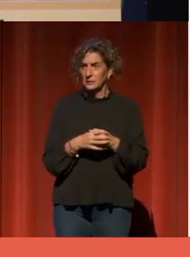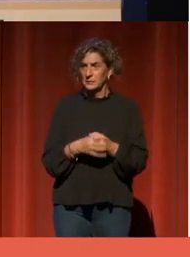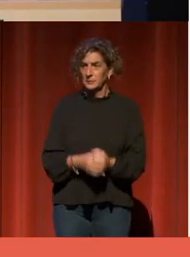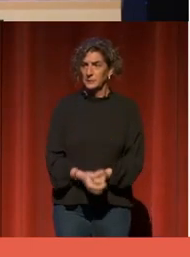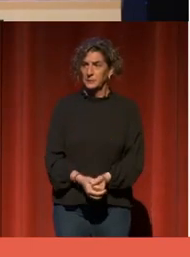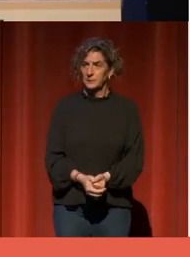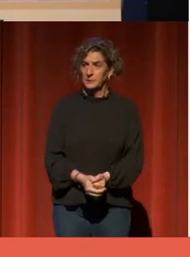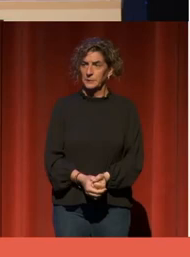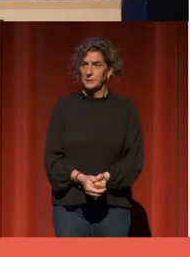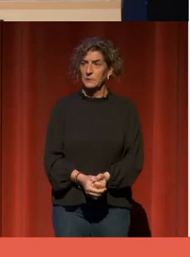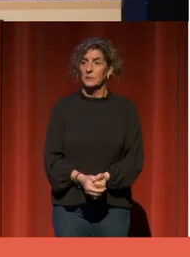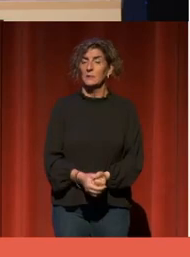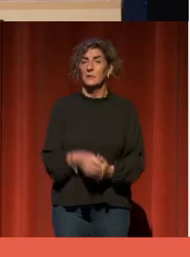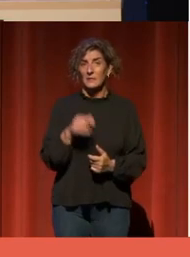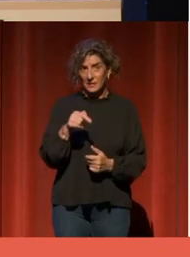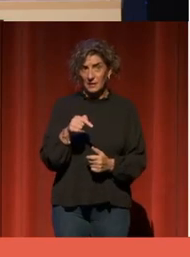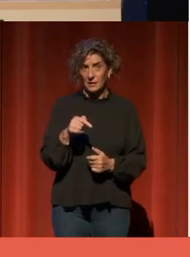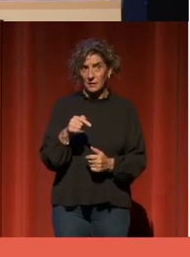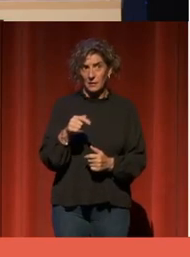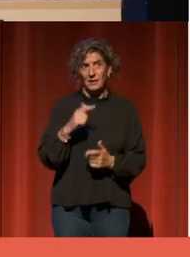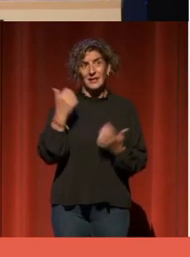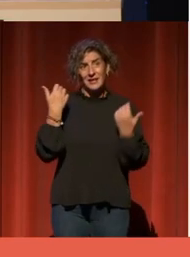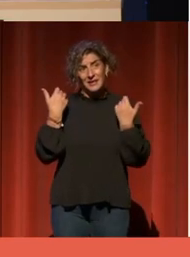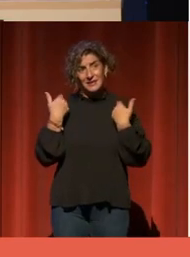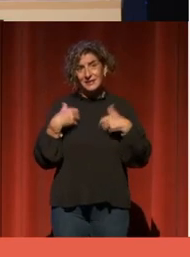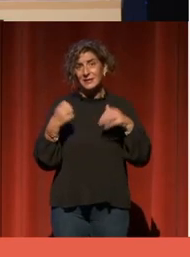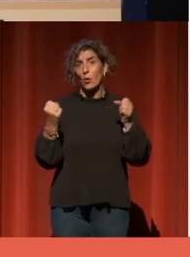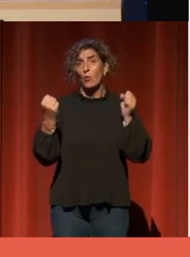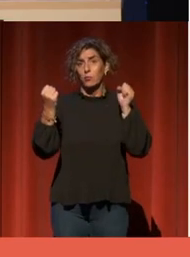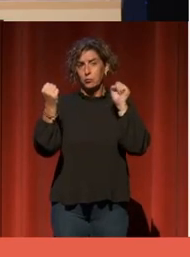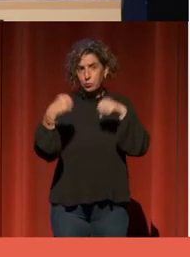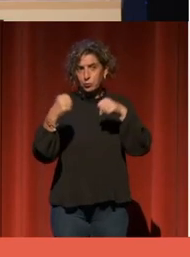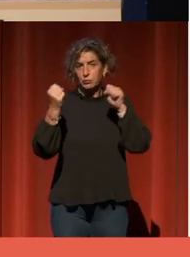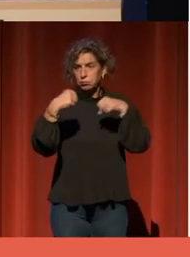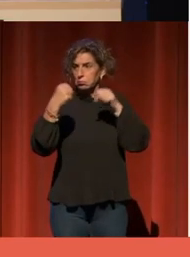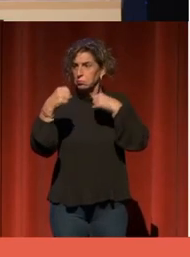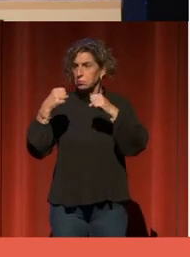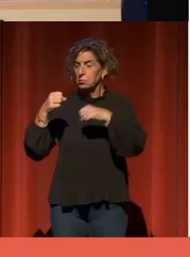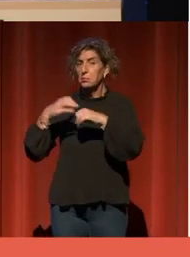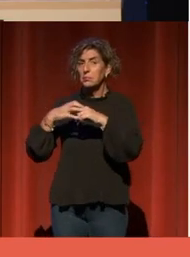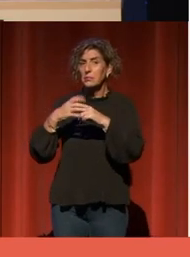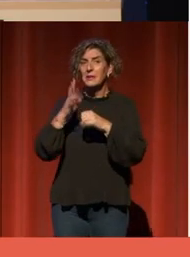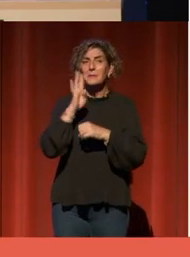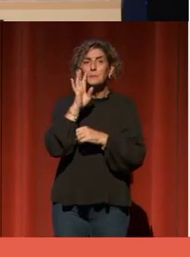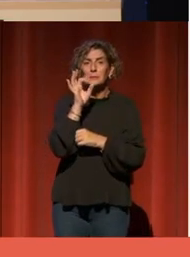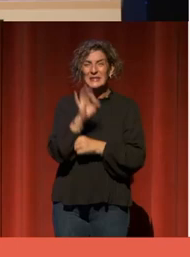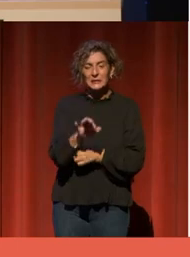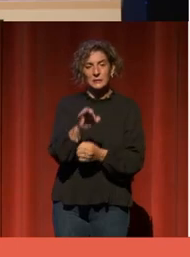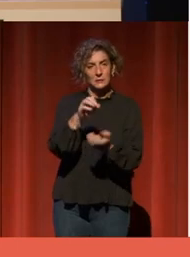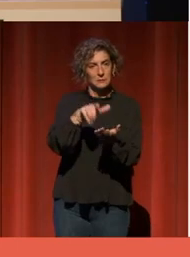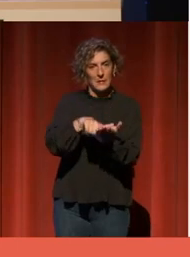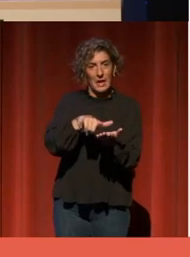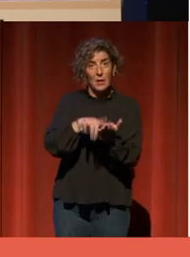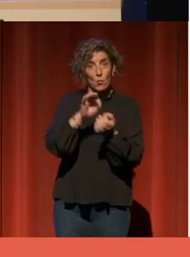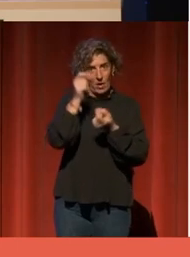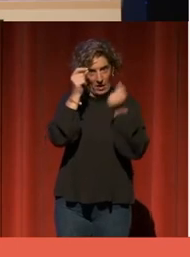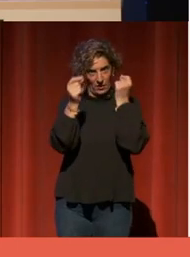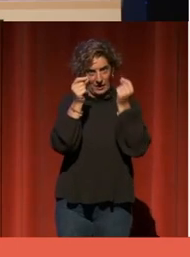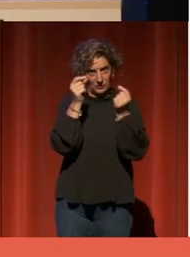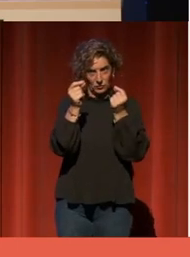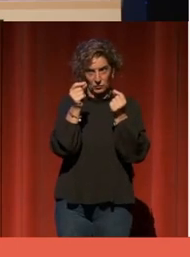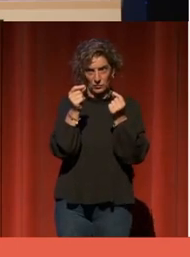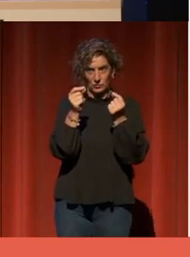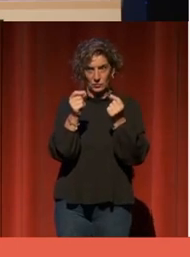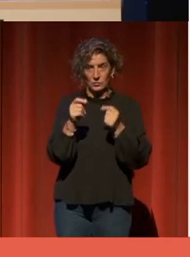Que se pusieron de acuerdo en hablar una misma lengua de datos. Una lengua interoperable. De manera